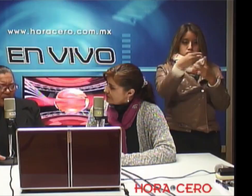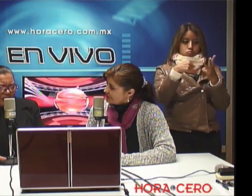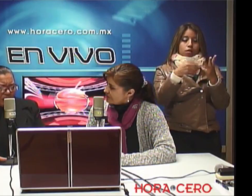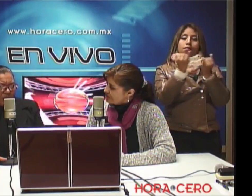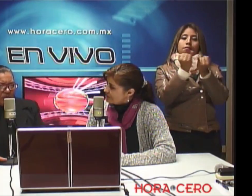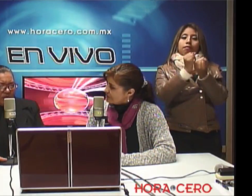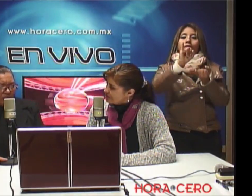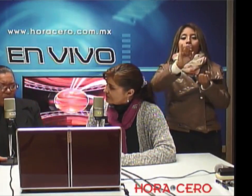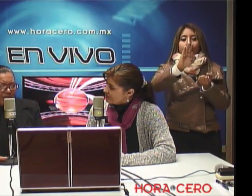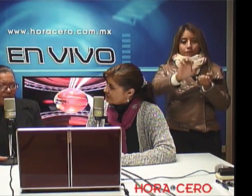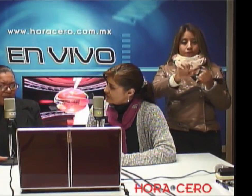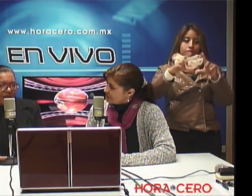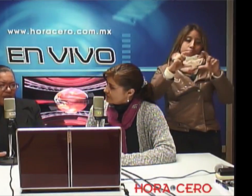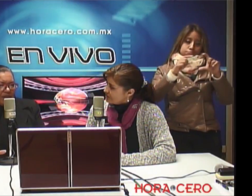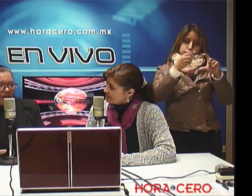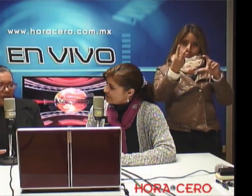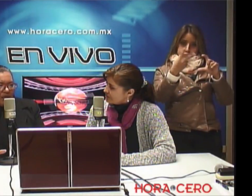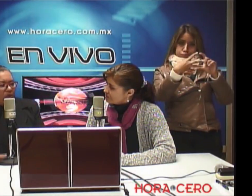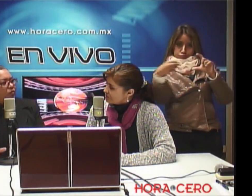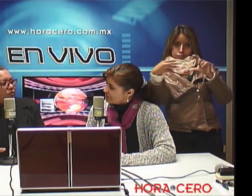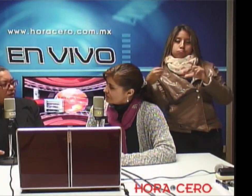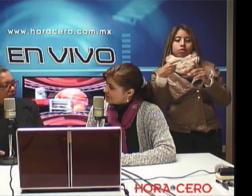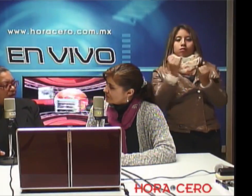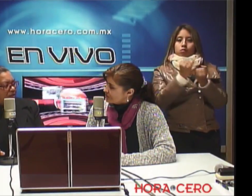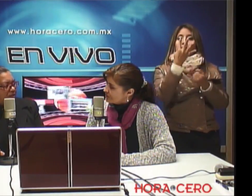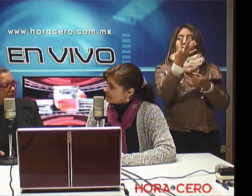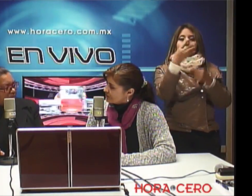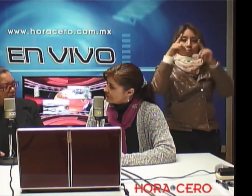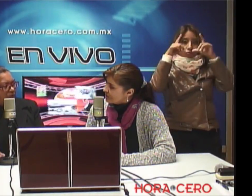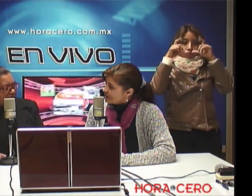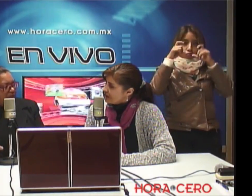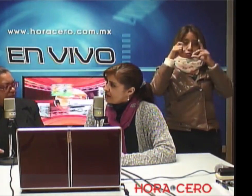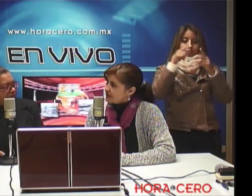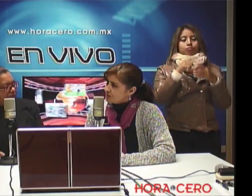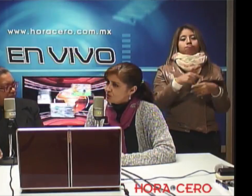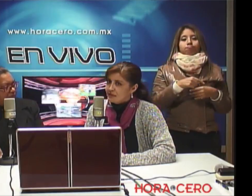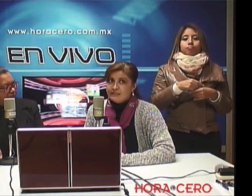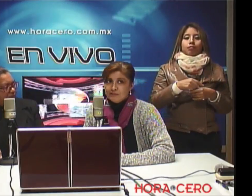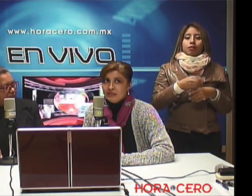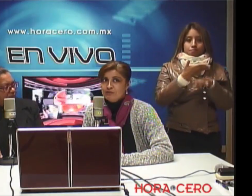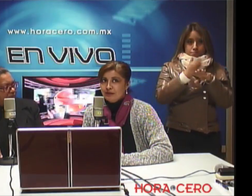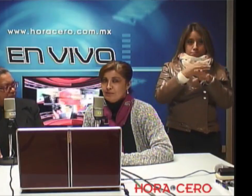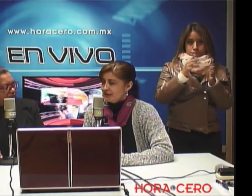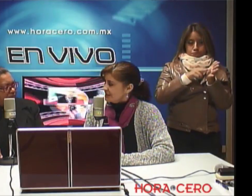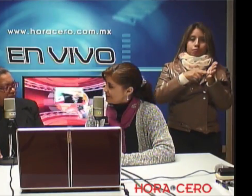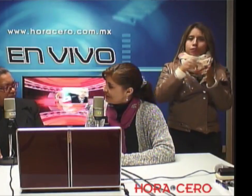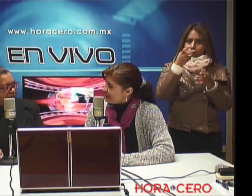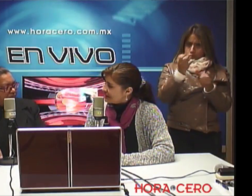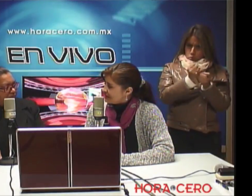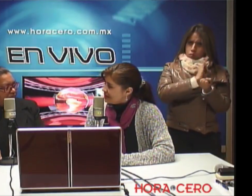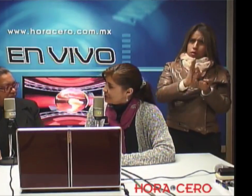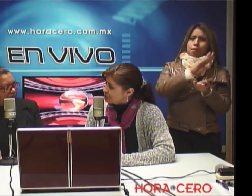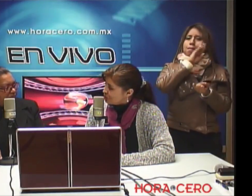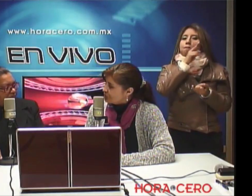credencial de lector, dos copias y cuatro fotografías de tamaño infantil. ¿Esta posibilidad también es para padres de